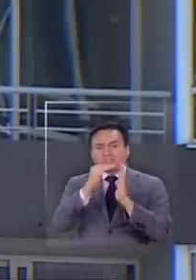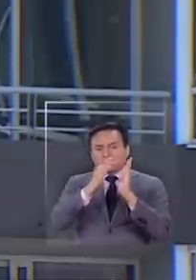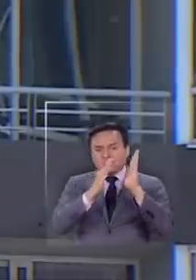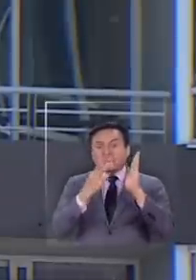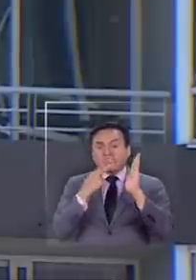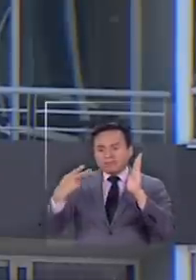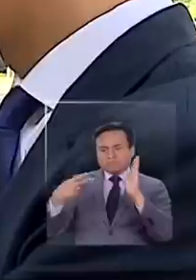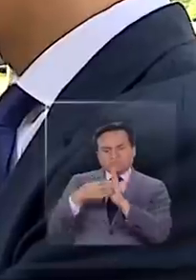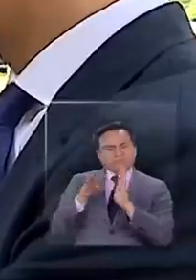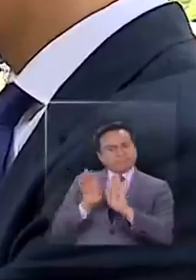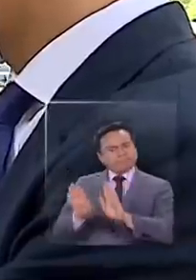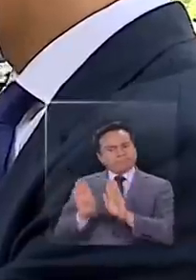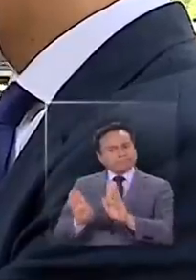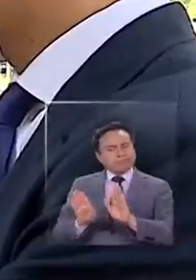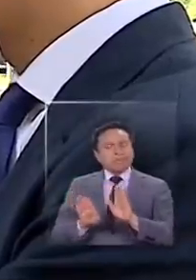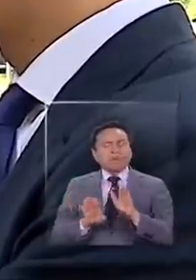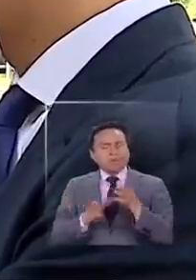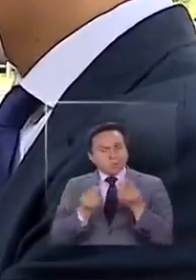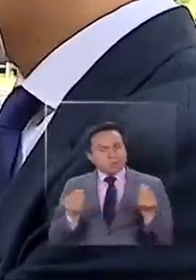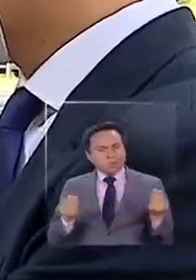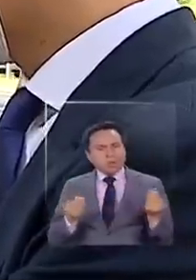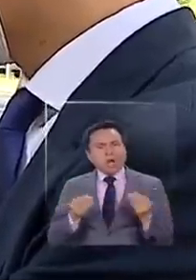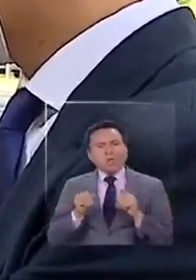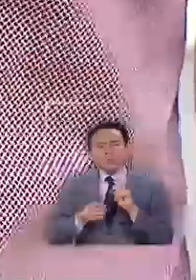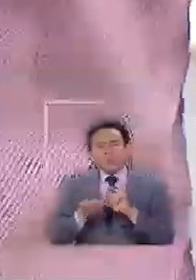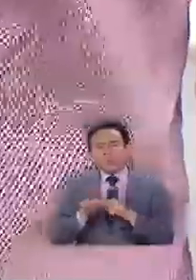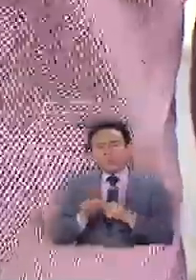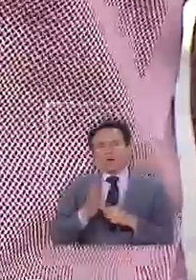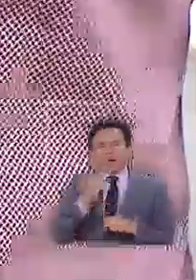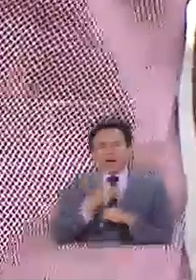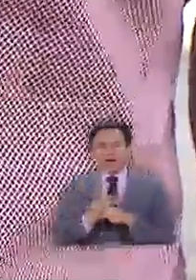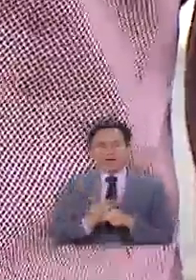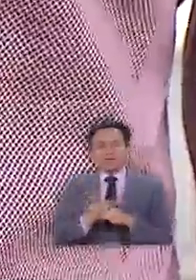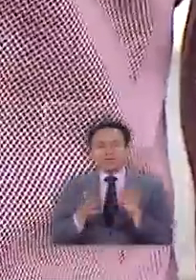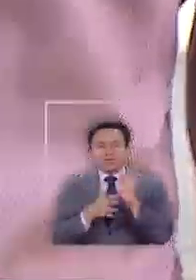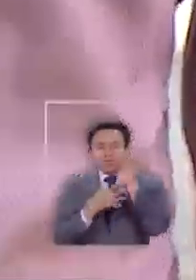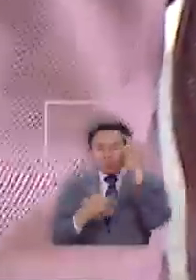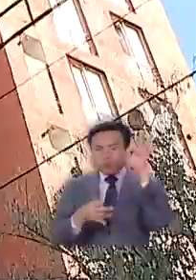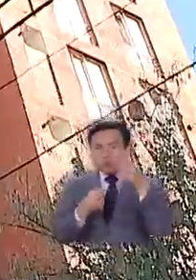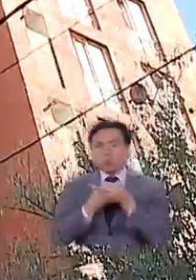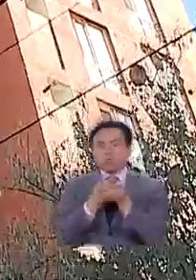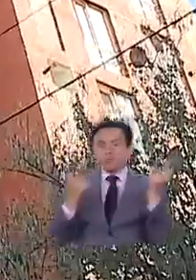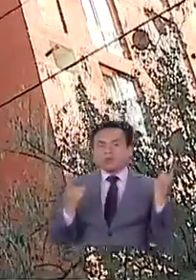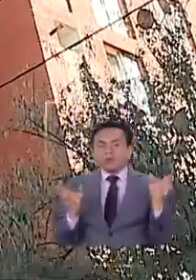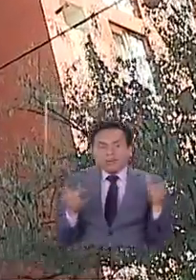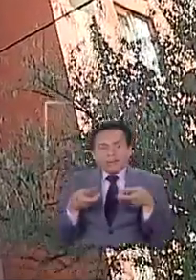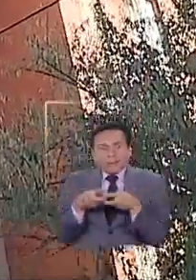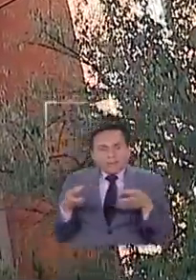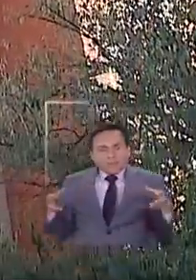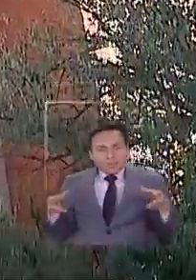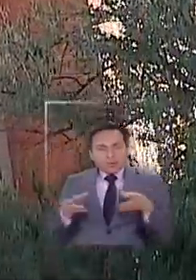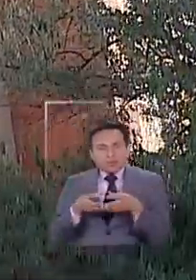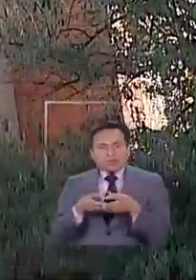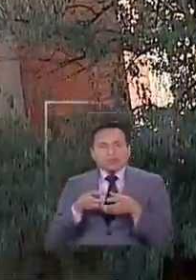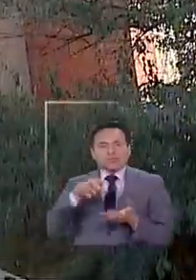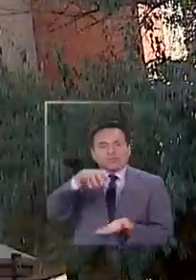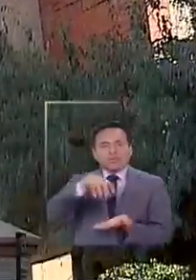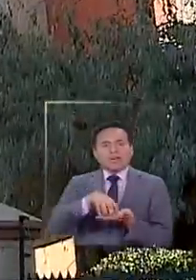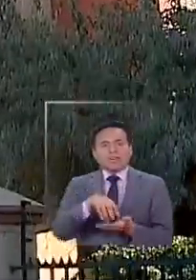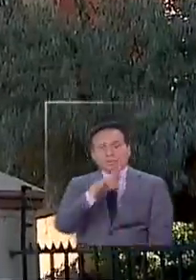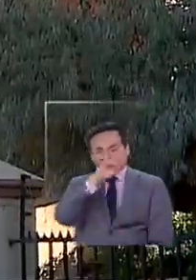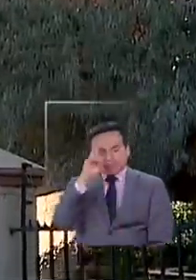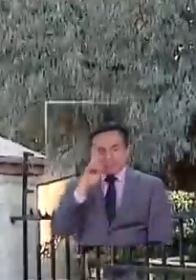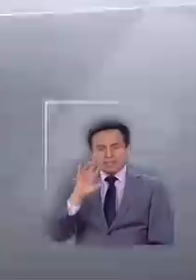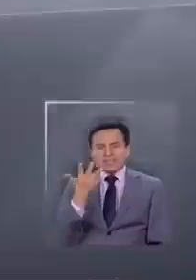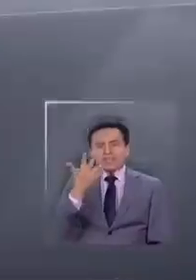en donde viven. El único caso que existiría hasta ahora según consta en el documento hecho público por el gremio sería en el sector Ciudad de los Reyes en